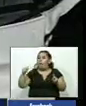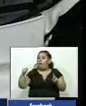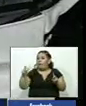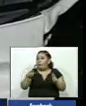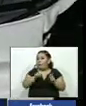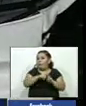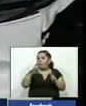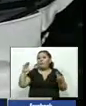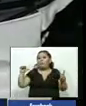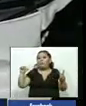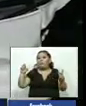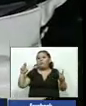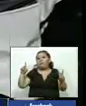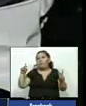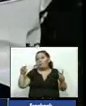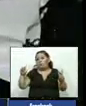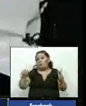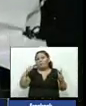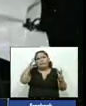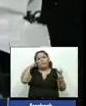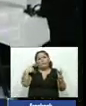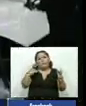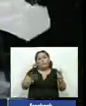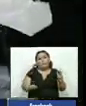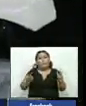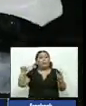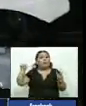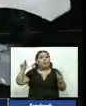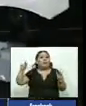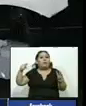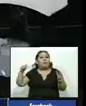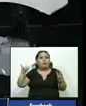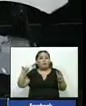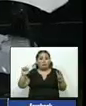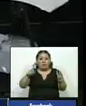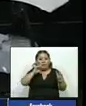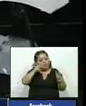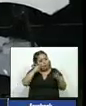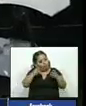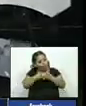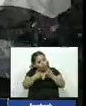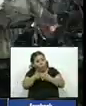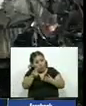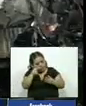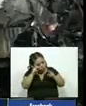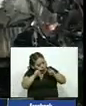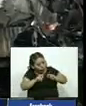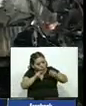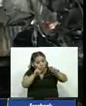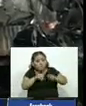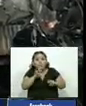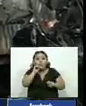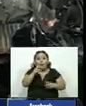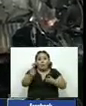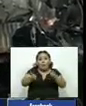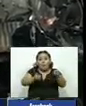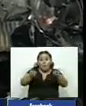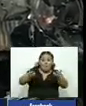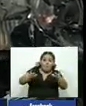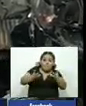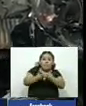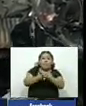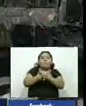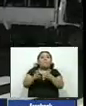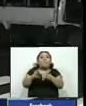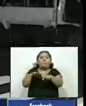carlos antonio escobar y la niña angie según las investigaciones de las autoridades el camión impactó con la